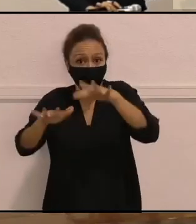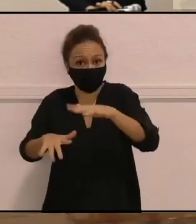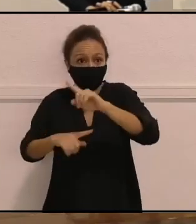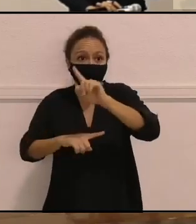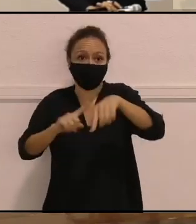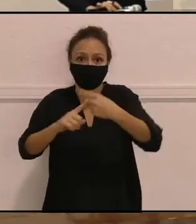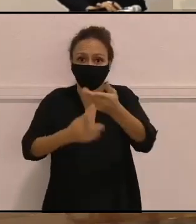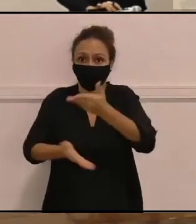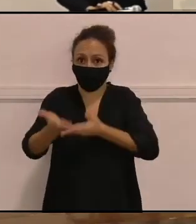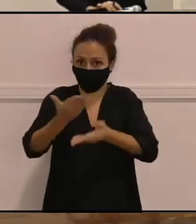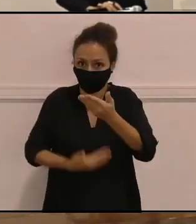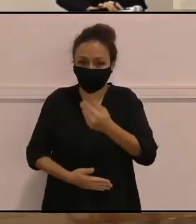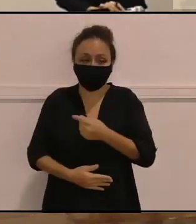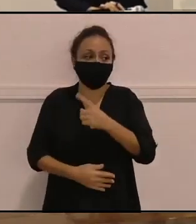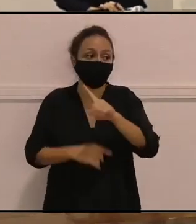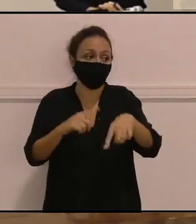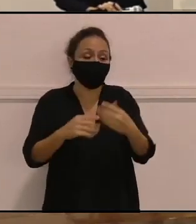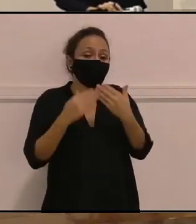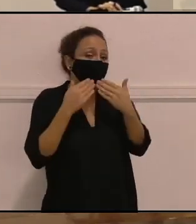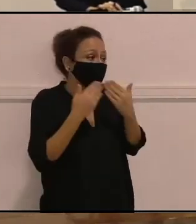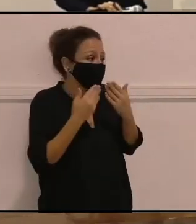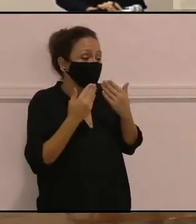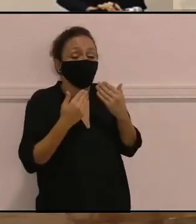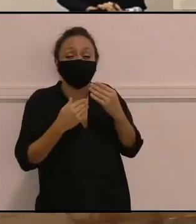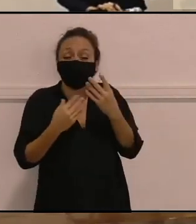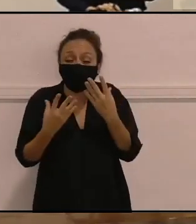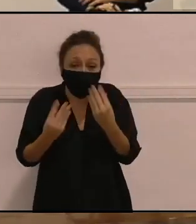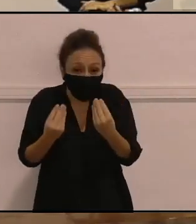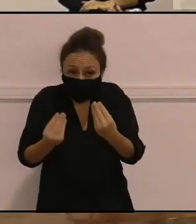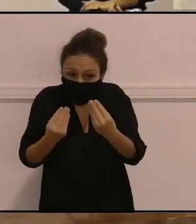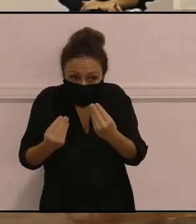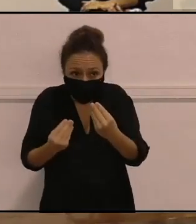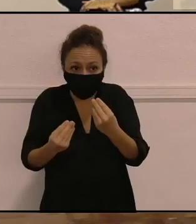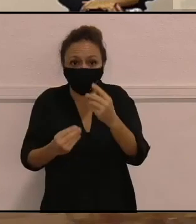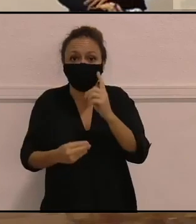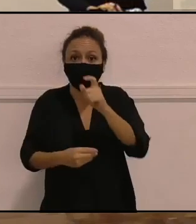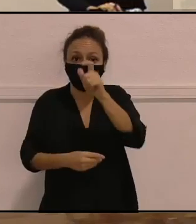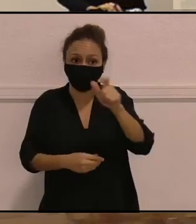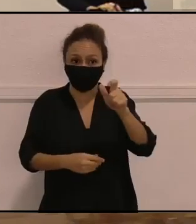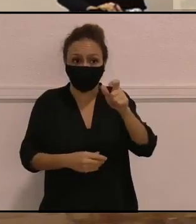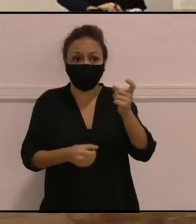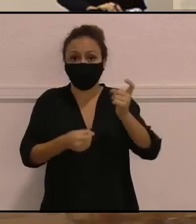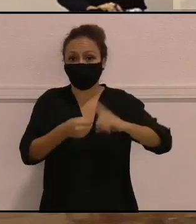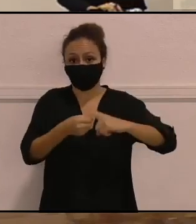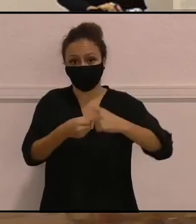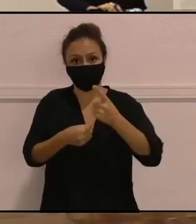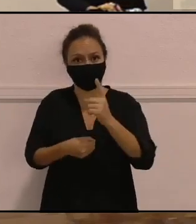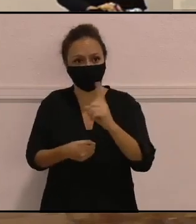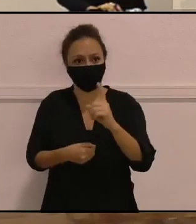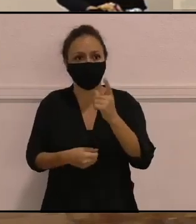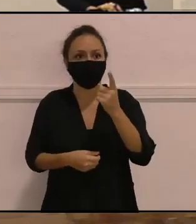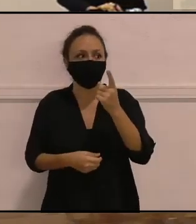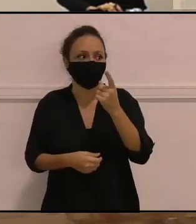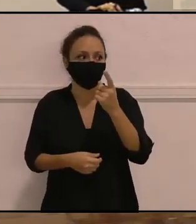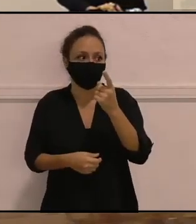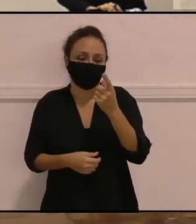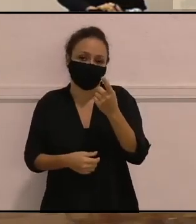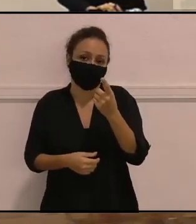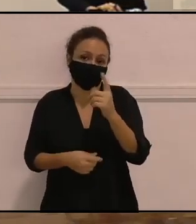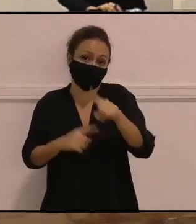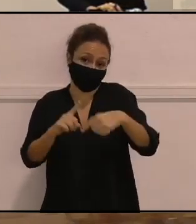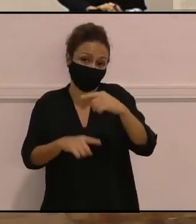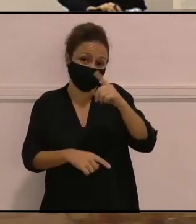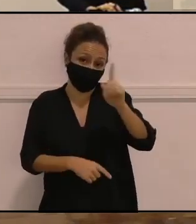agradecerle muchísimo, no solo a las participantes que han estado en todo momento, y Álvaro, que no puede estar aquí sobre todo, ¿no?